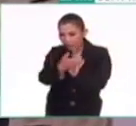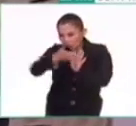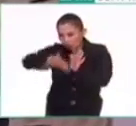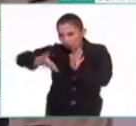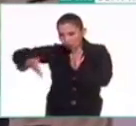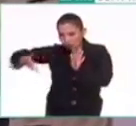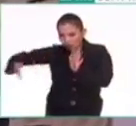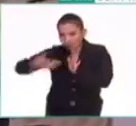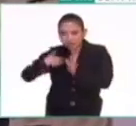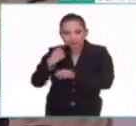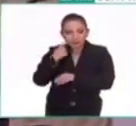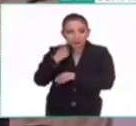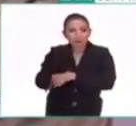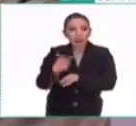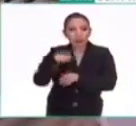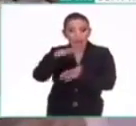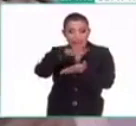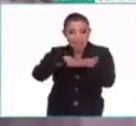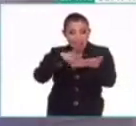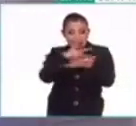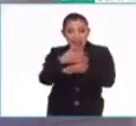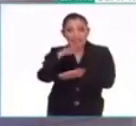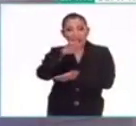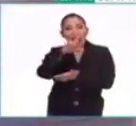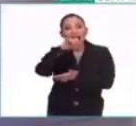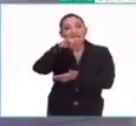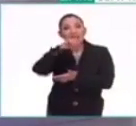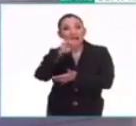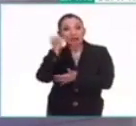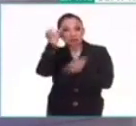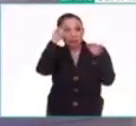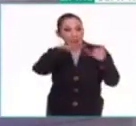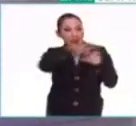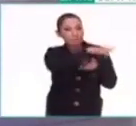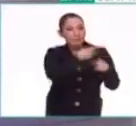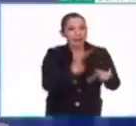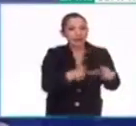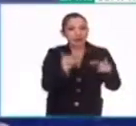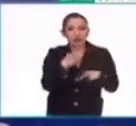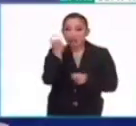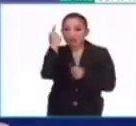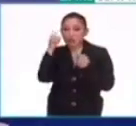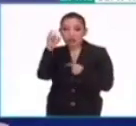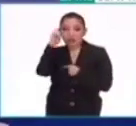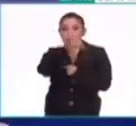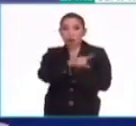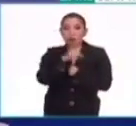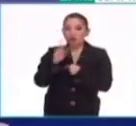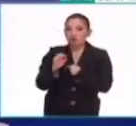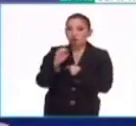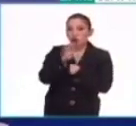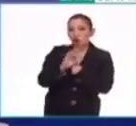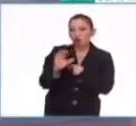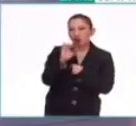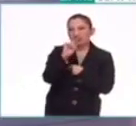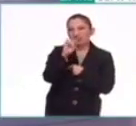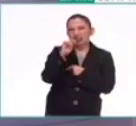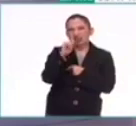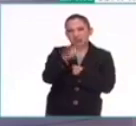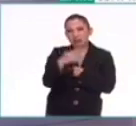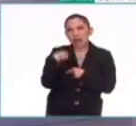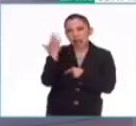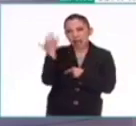concepto, que los calendarios son una construcción social y algunos son muy complicados, el occidental, ¿no? Ya habíamos